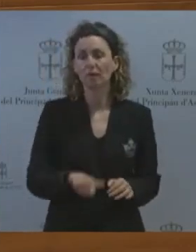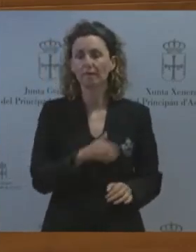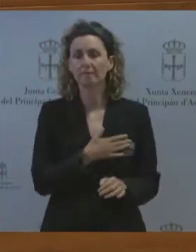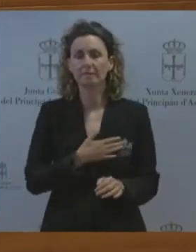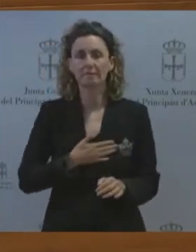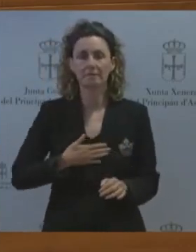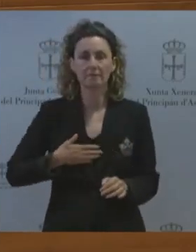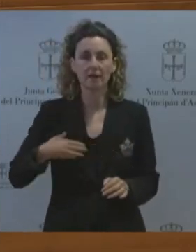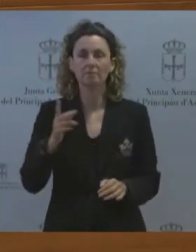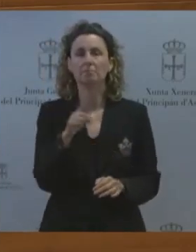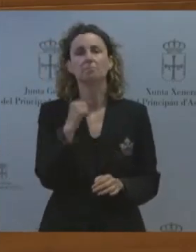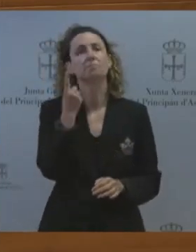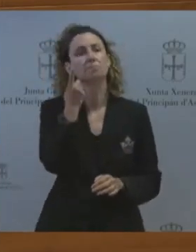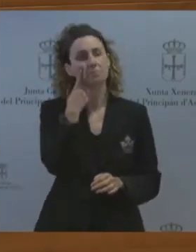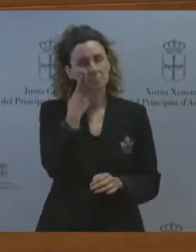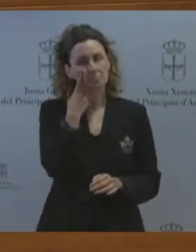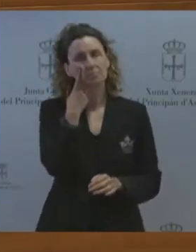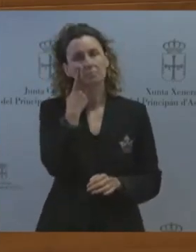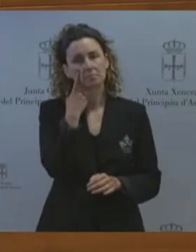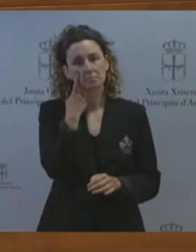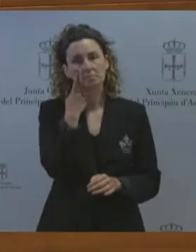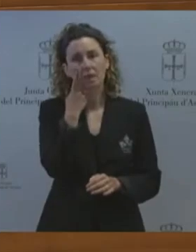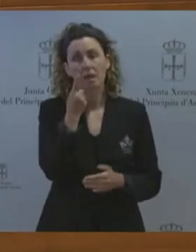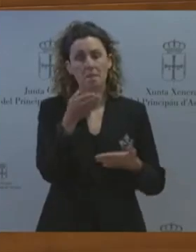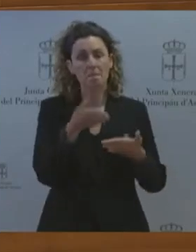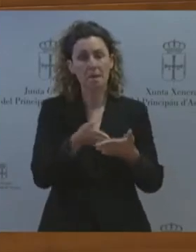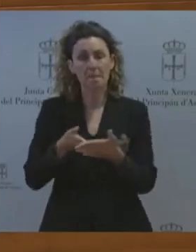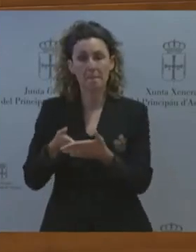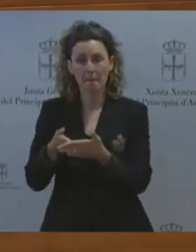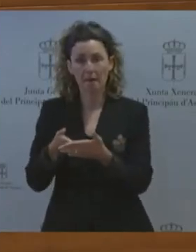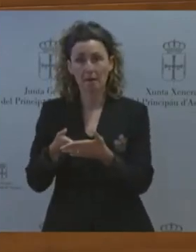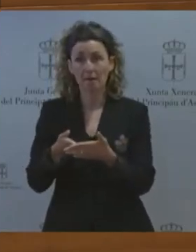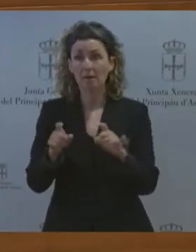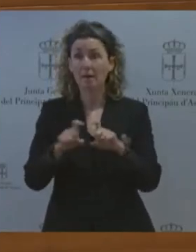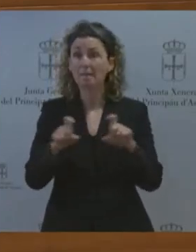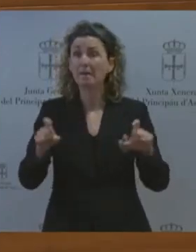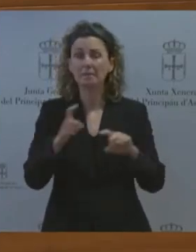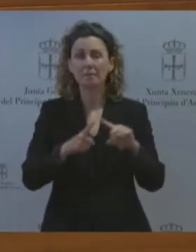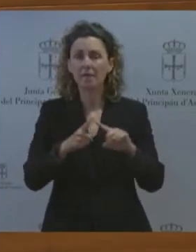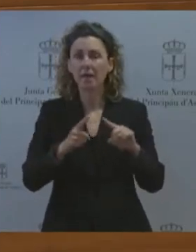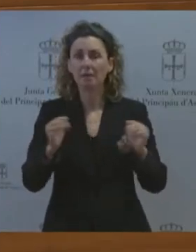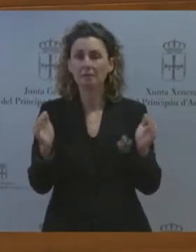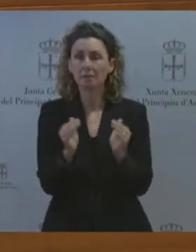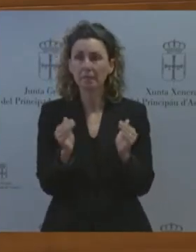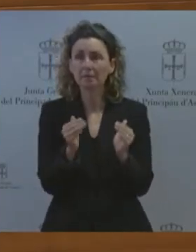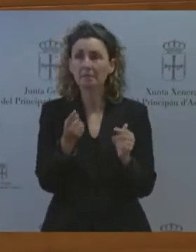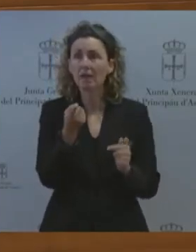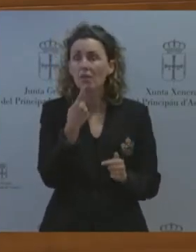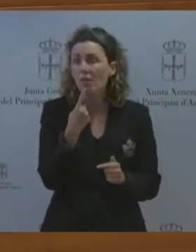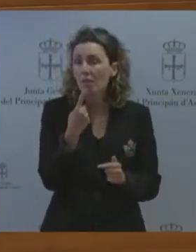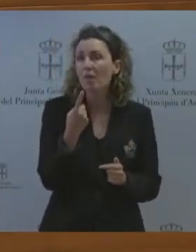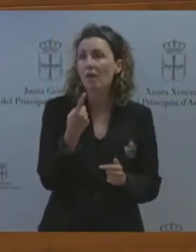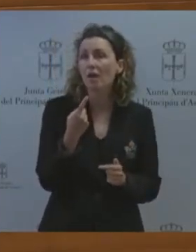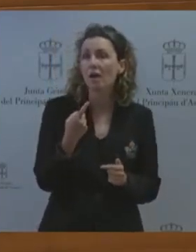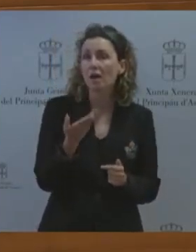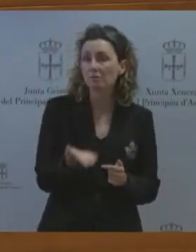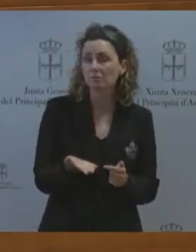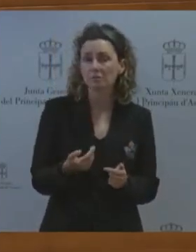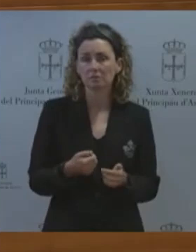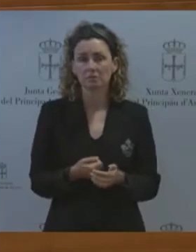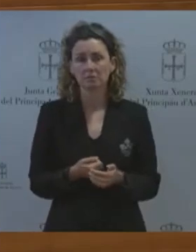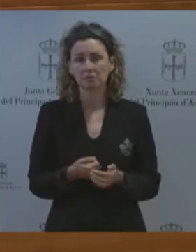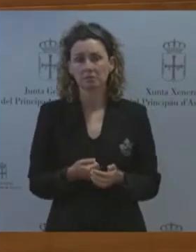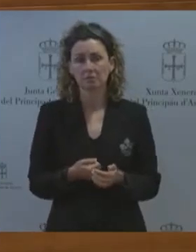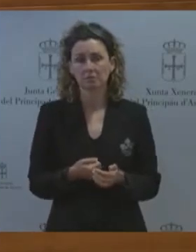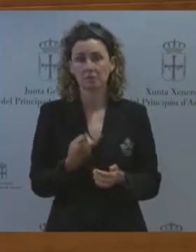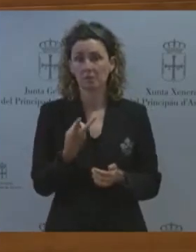todos aquellos obstáculos que tienen las pymes en Asturias se llaman el argot el señor o señora pyme de nuevo esto existe hace 20 años lo aplican gobiernos